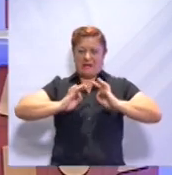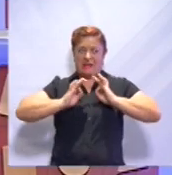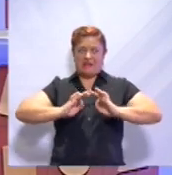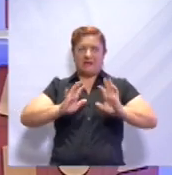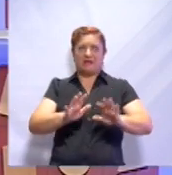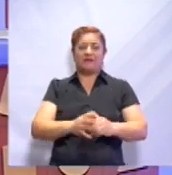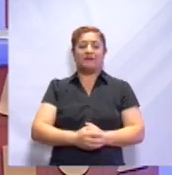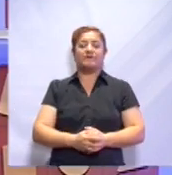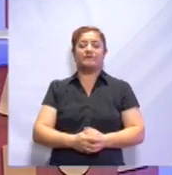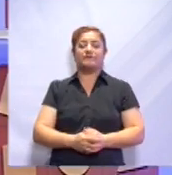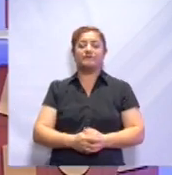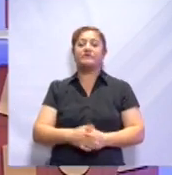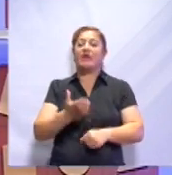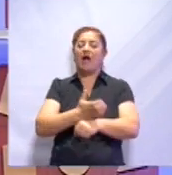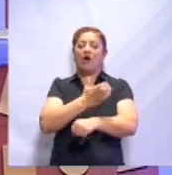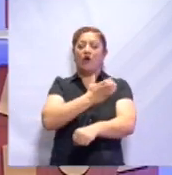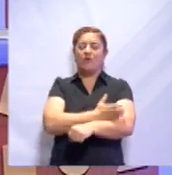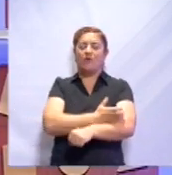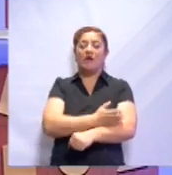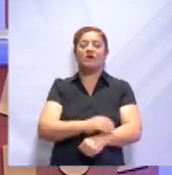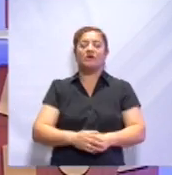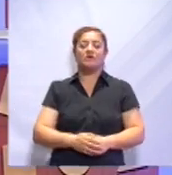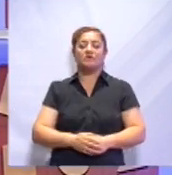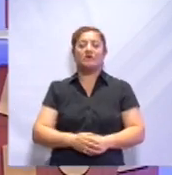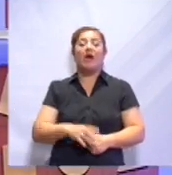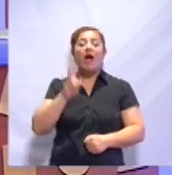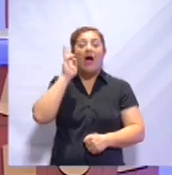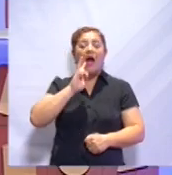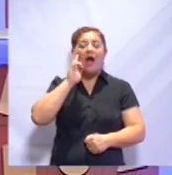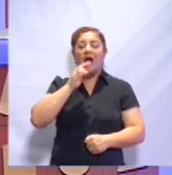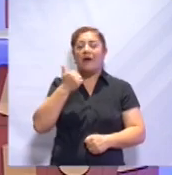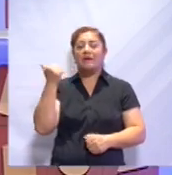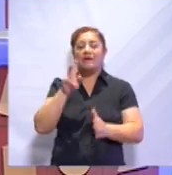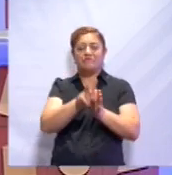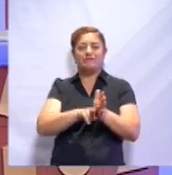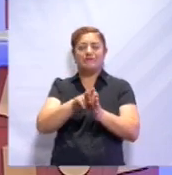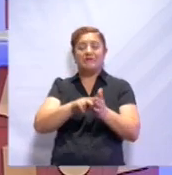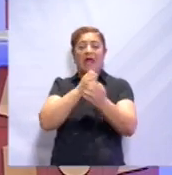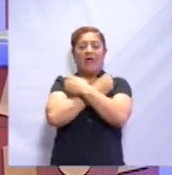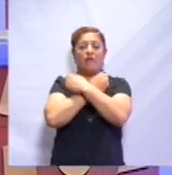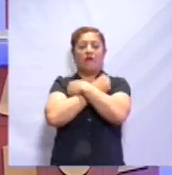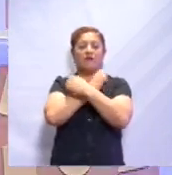preferido, acompáñanos a ver la siguiente cápsula de Educación Especial.